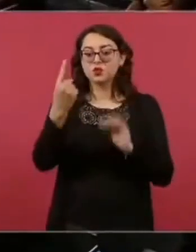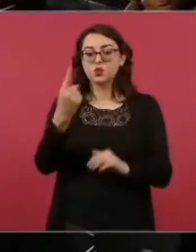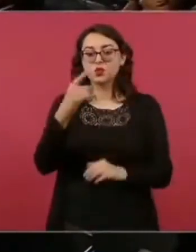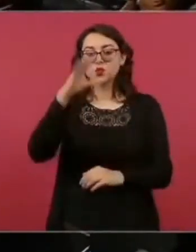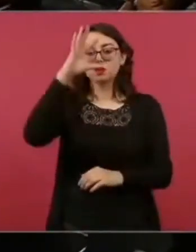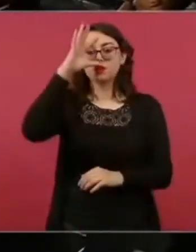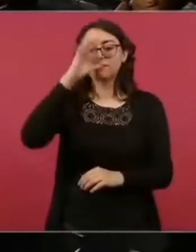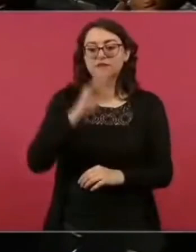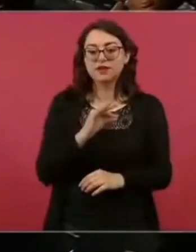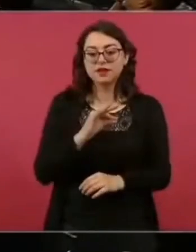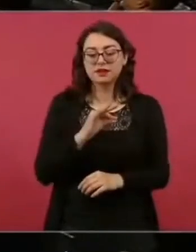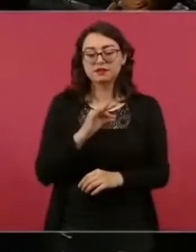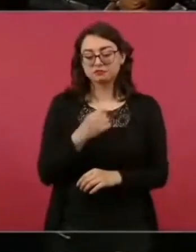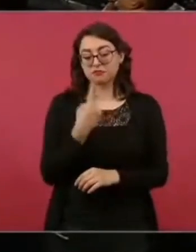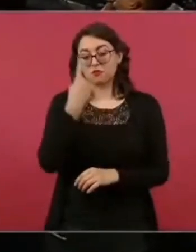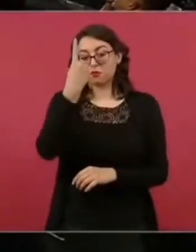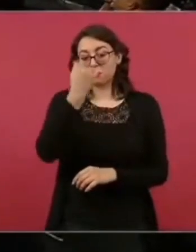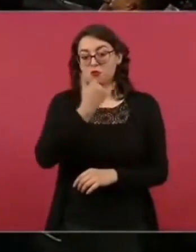le dio